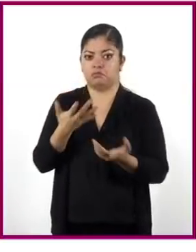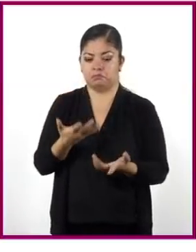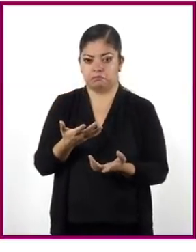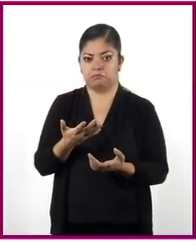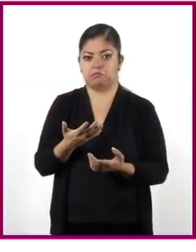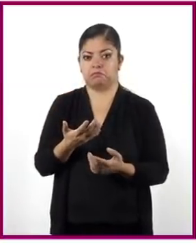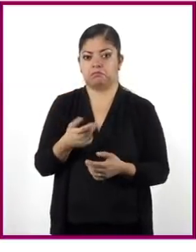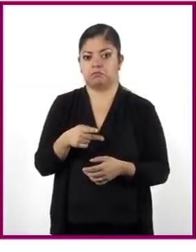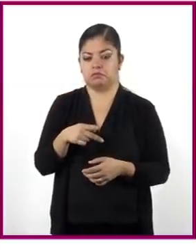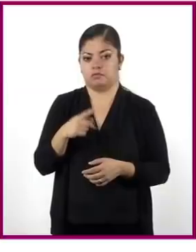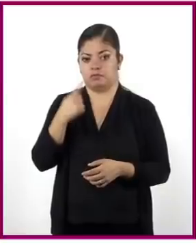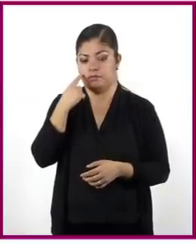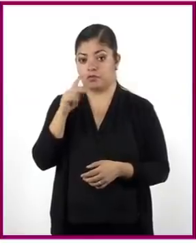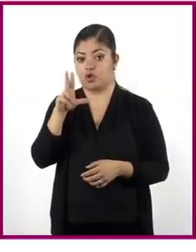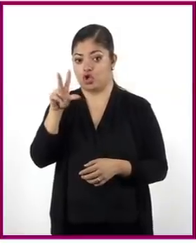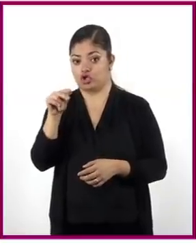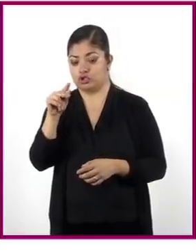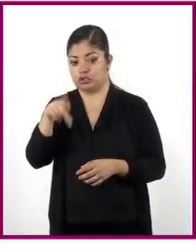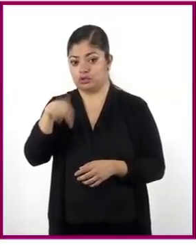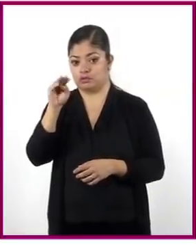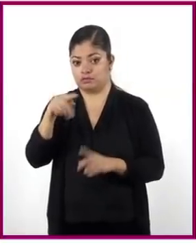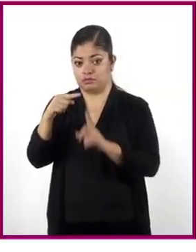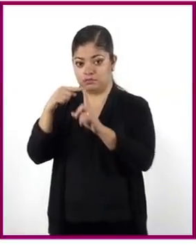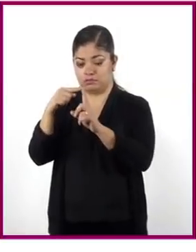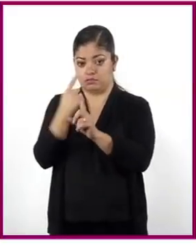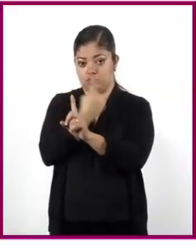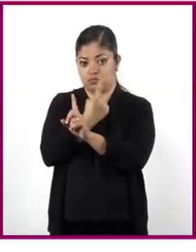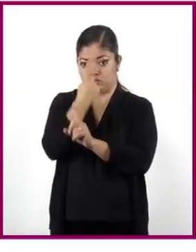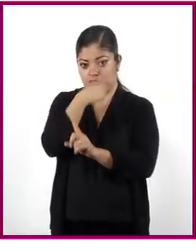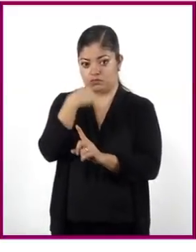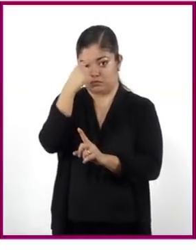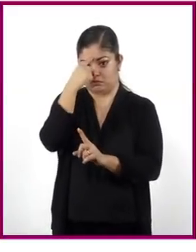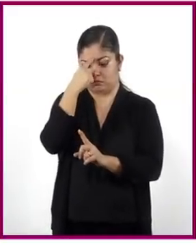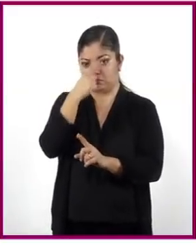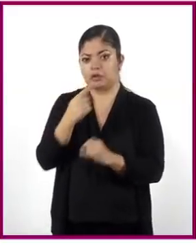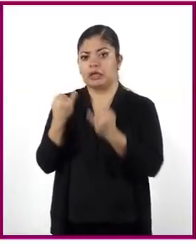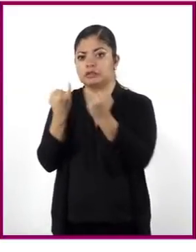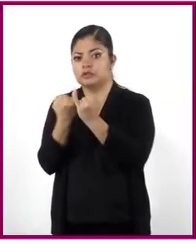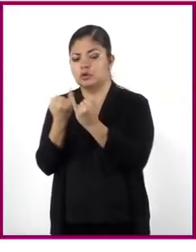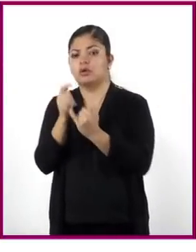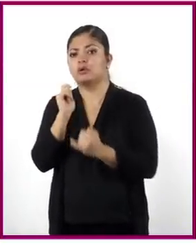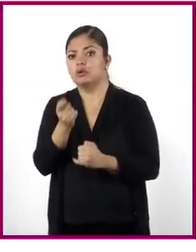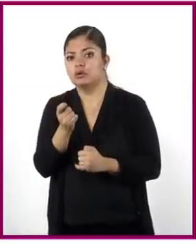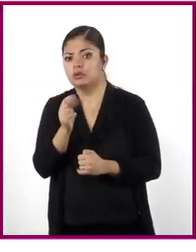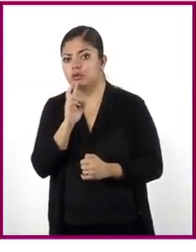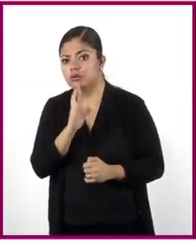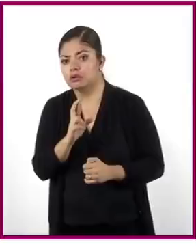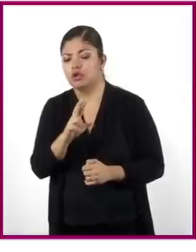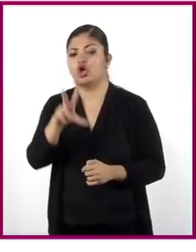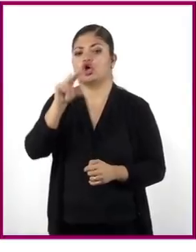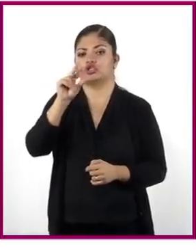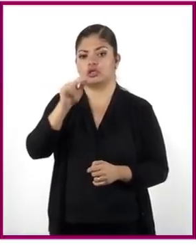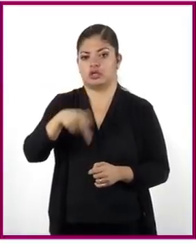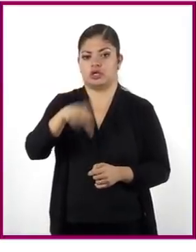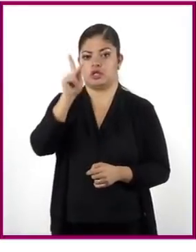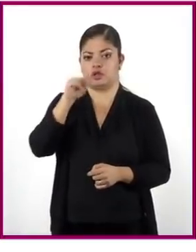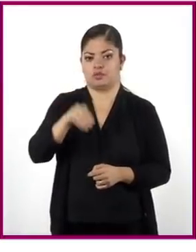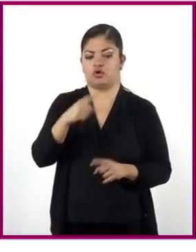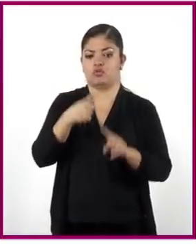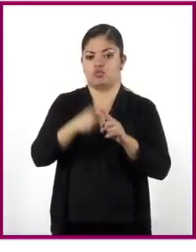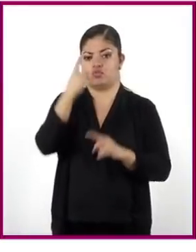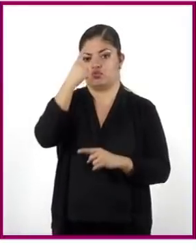80 kilómetros entre una hora, esto es igual a 80 kilómetros por hora. Esto es igual a 80